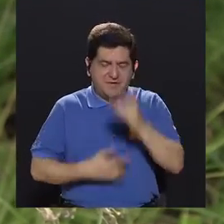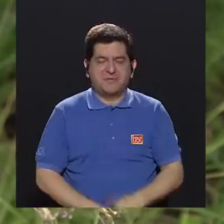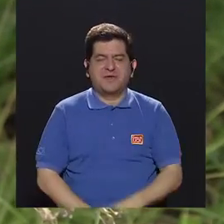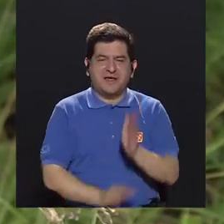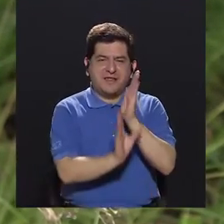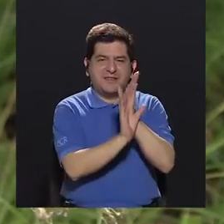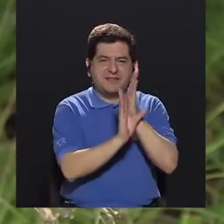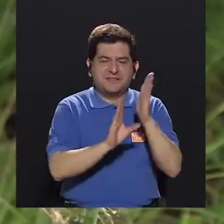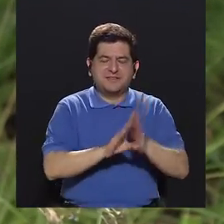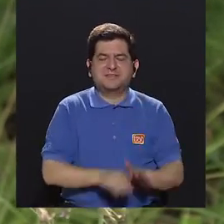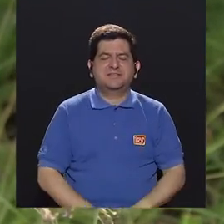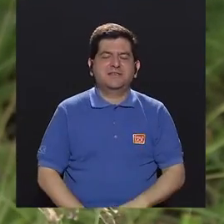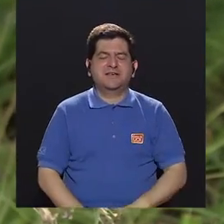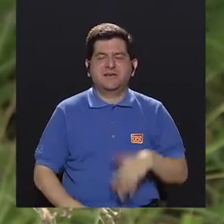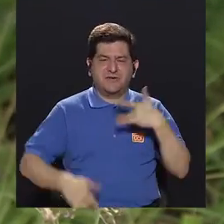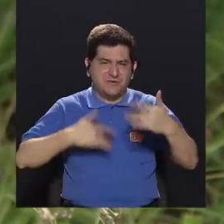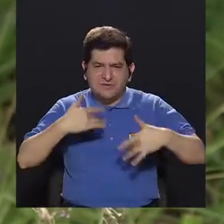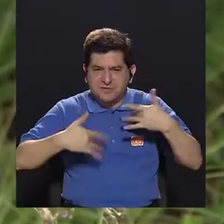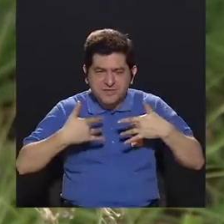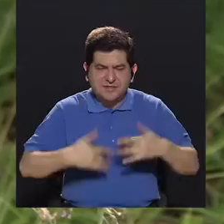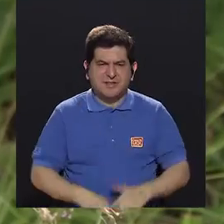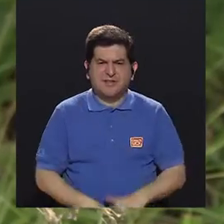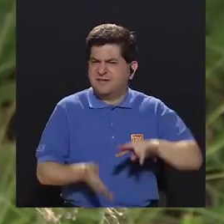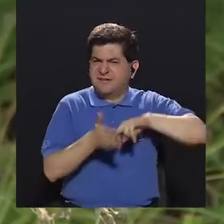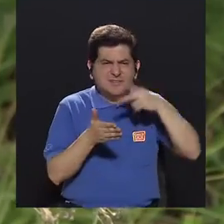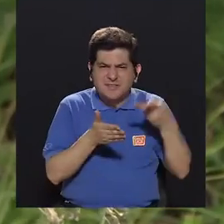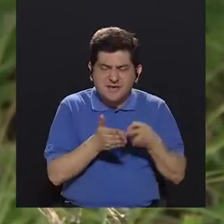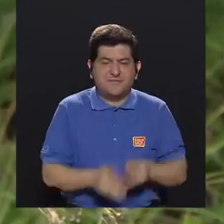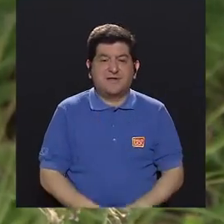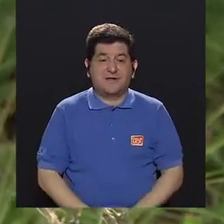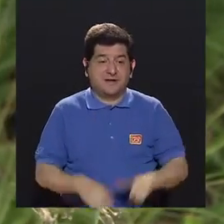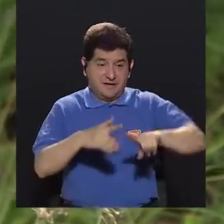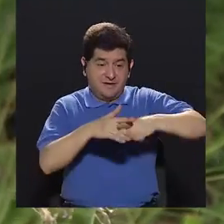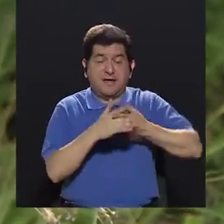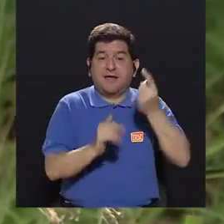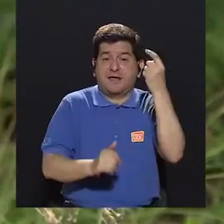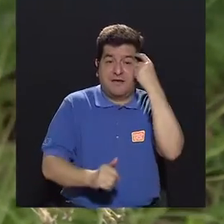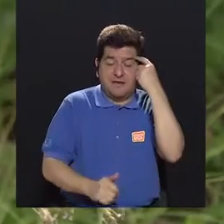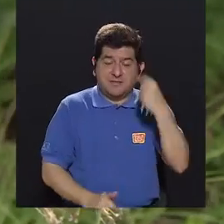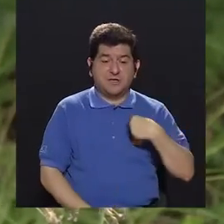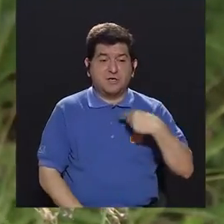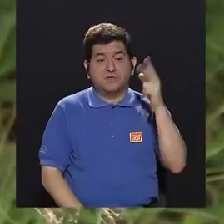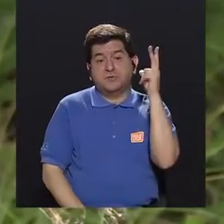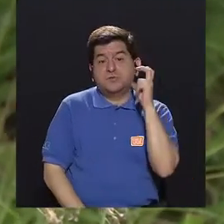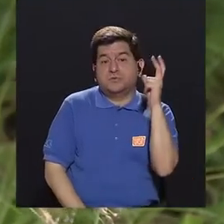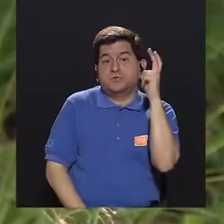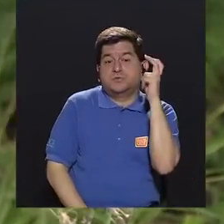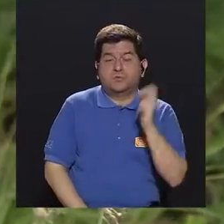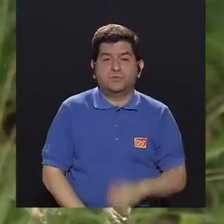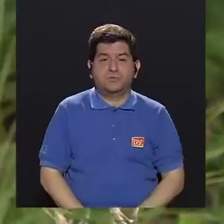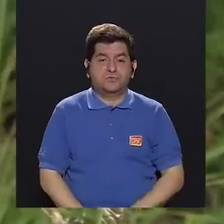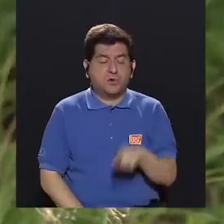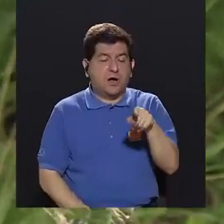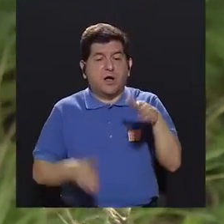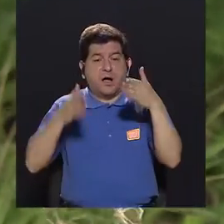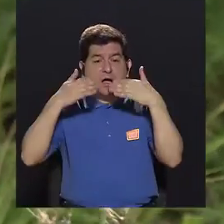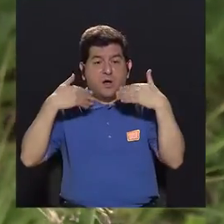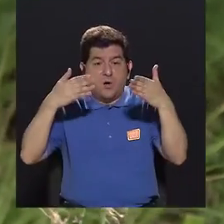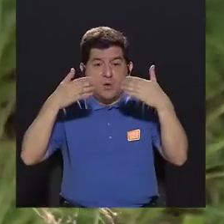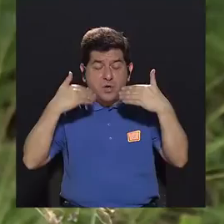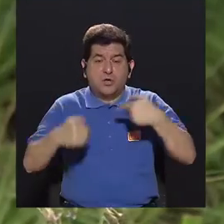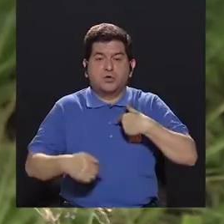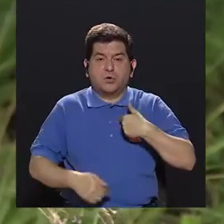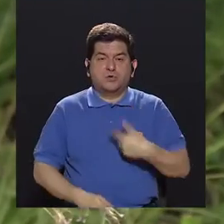psicosomáticas. ¿Qué significa psicosomático? Que nace a través del pensamiento. Que escucho, si hay un viento, me voy a